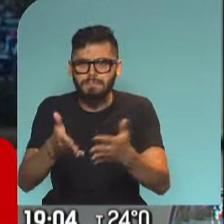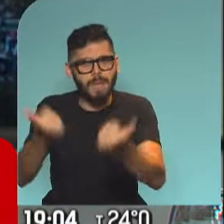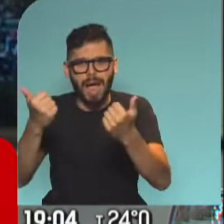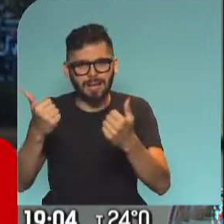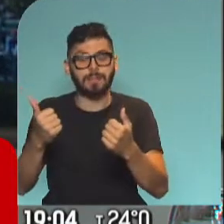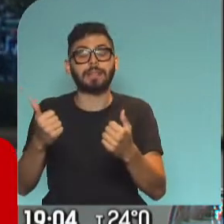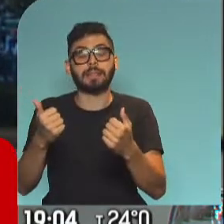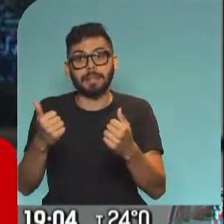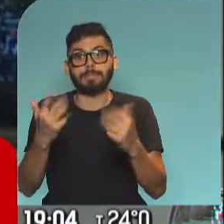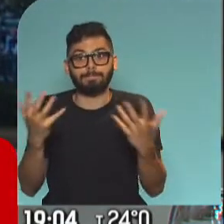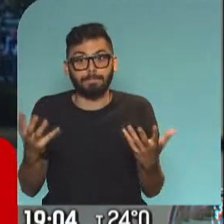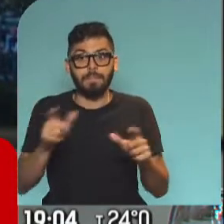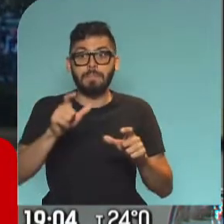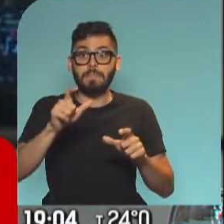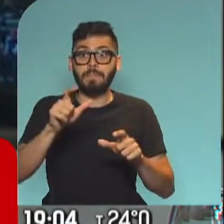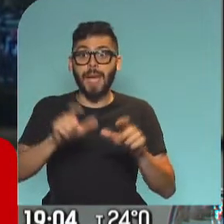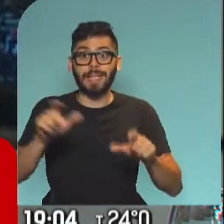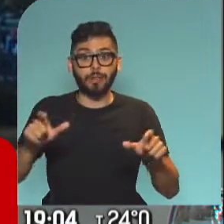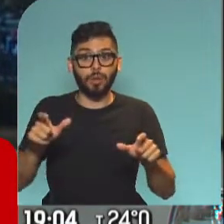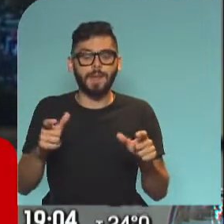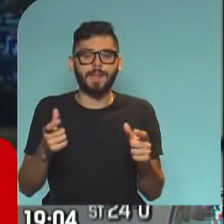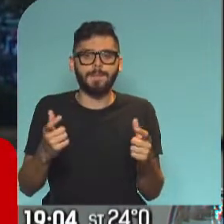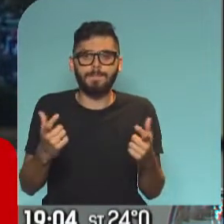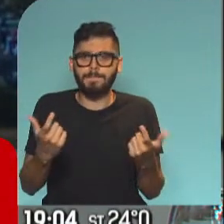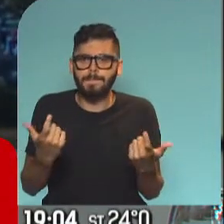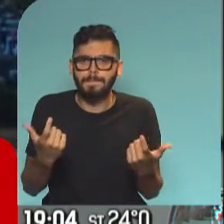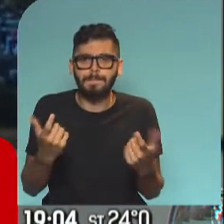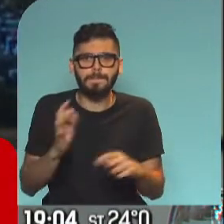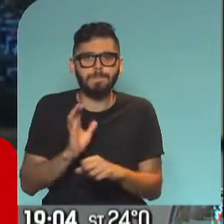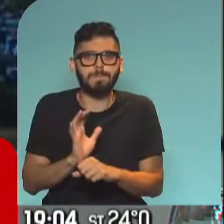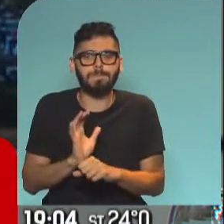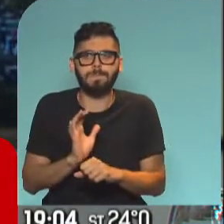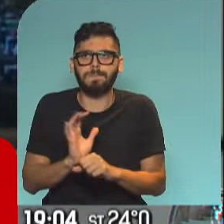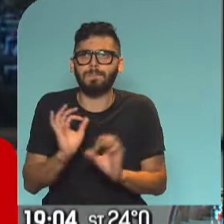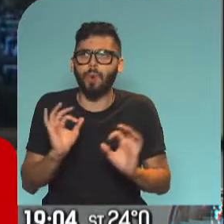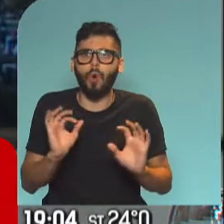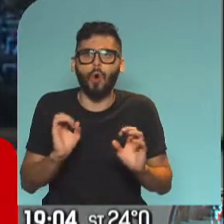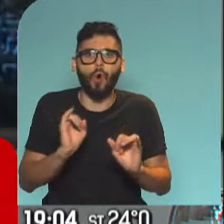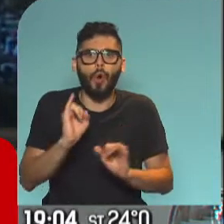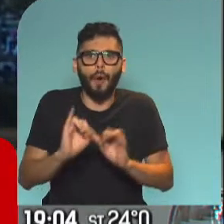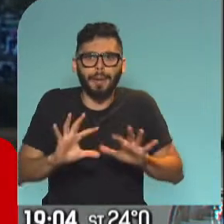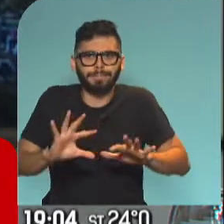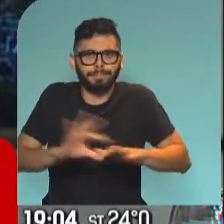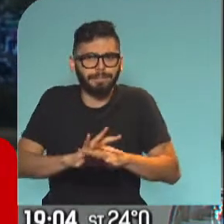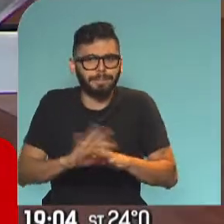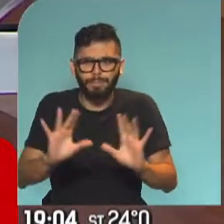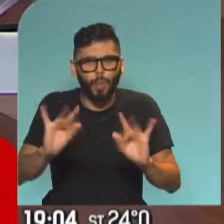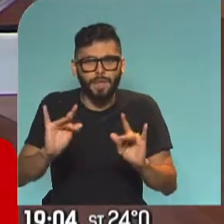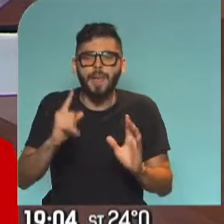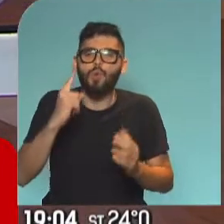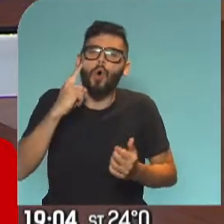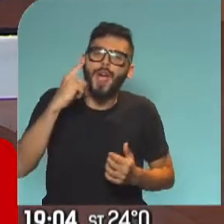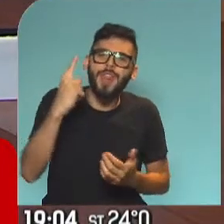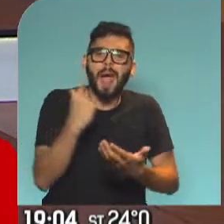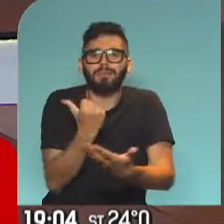que eso hace que nadie pueda referirse con demasiada precisión, Lucía. Obviamente que hay ideas, hay esbozos